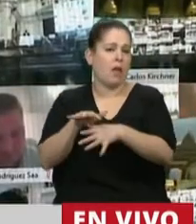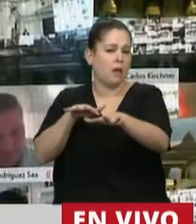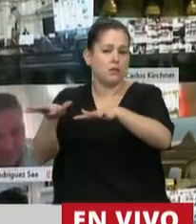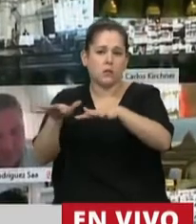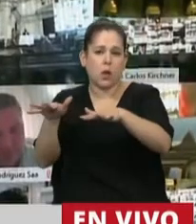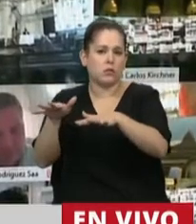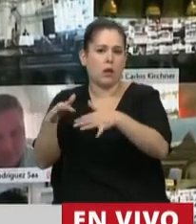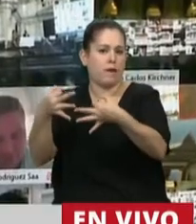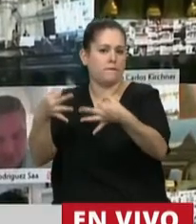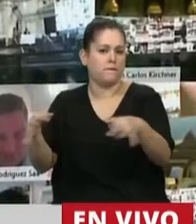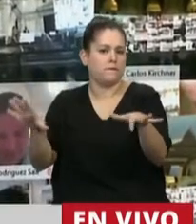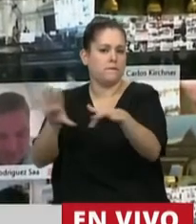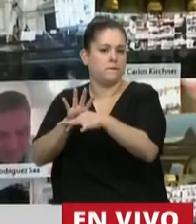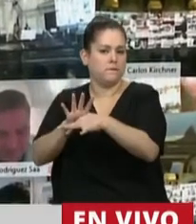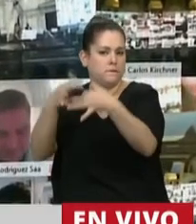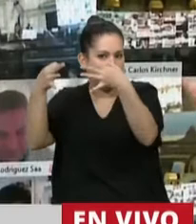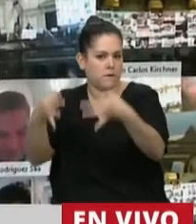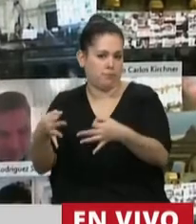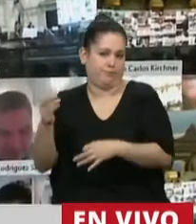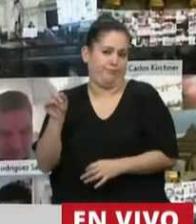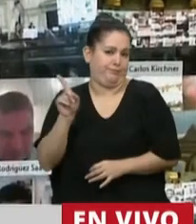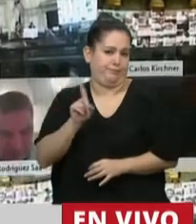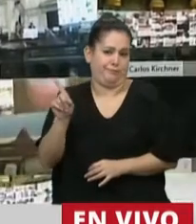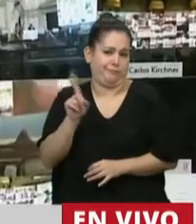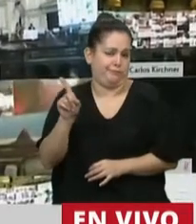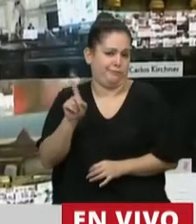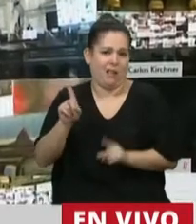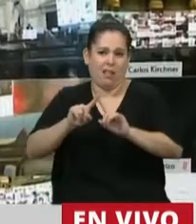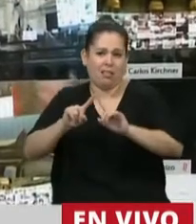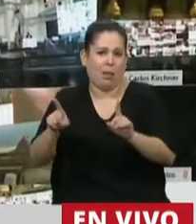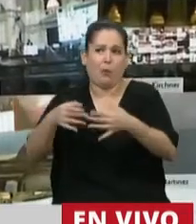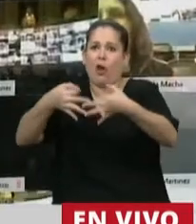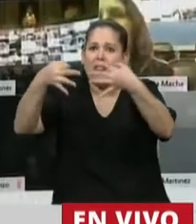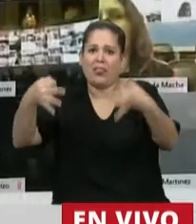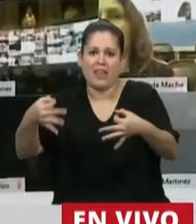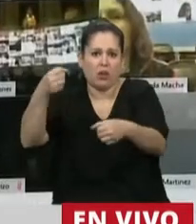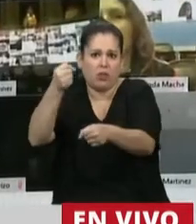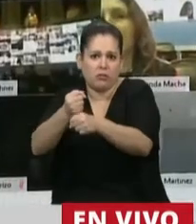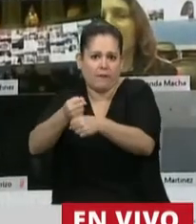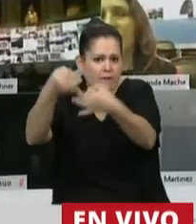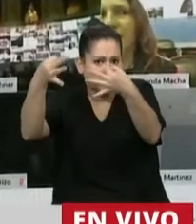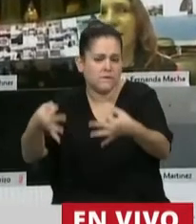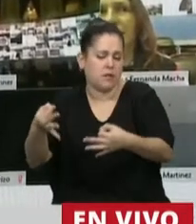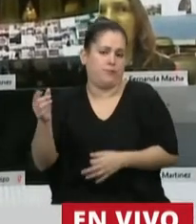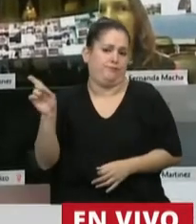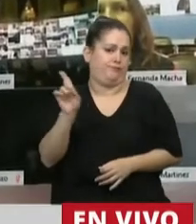son las más adecuadas, en condiciones incluso que no son las más dignas. Pero,